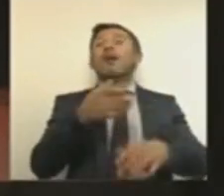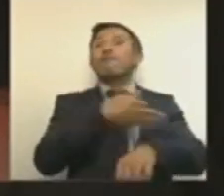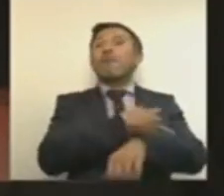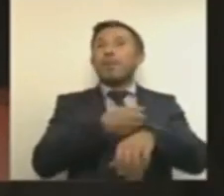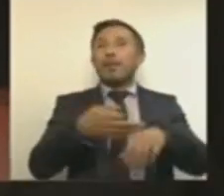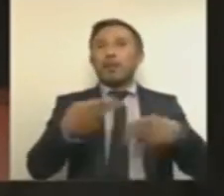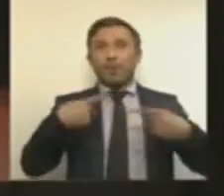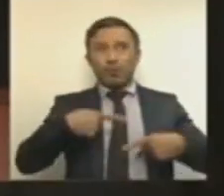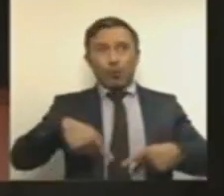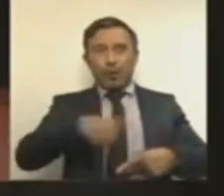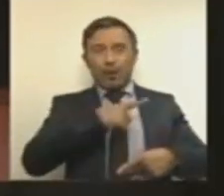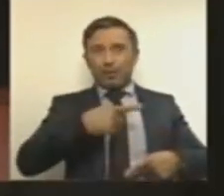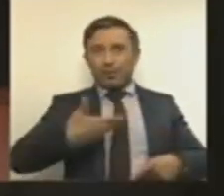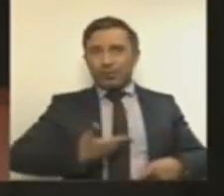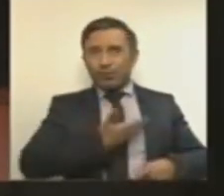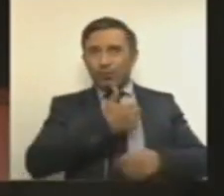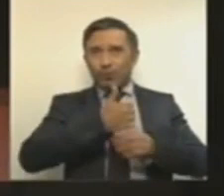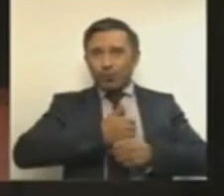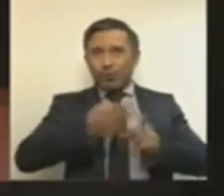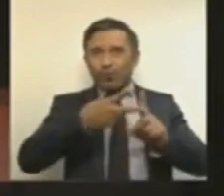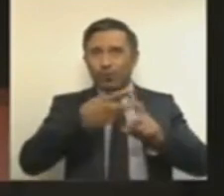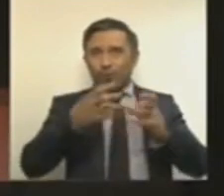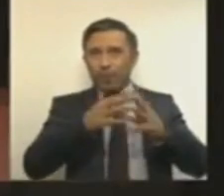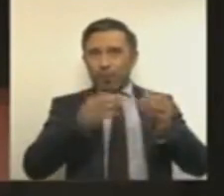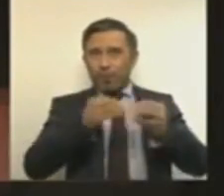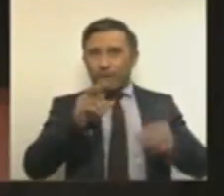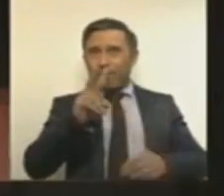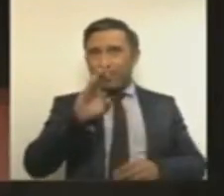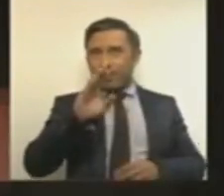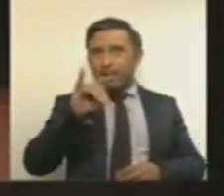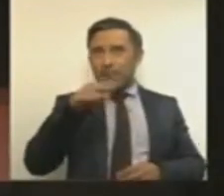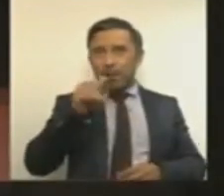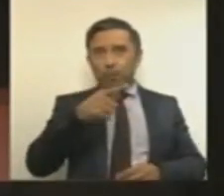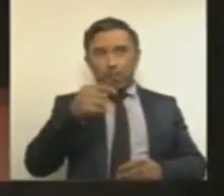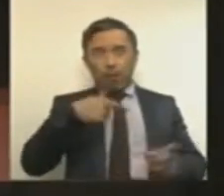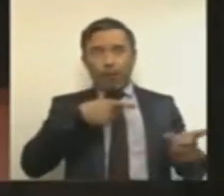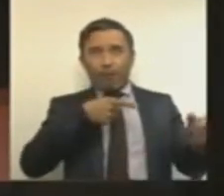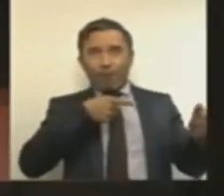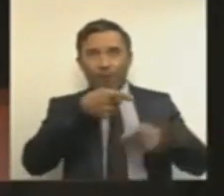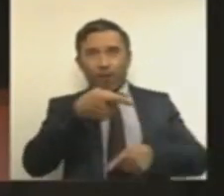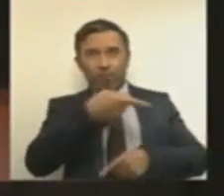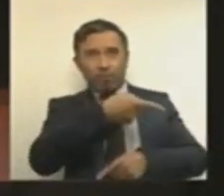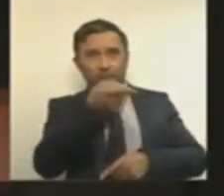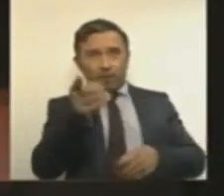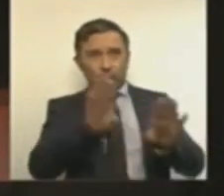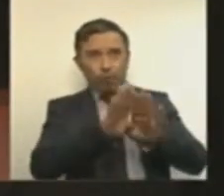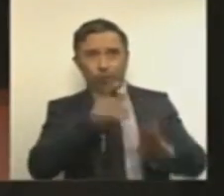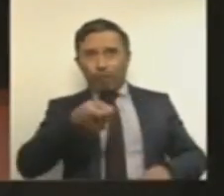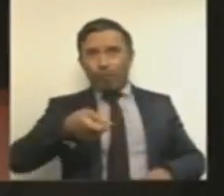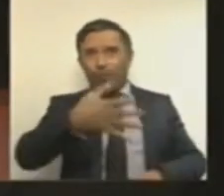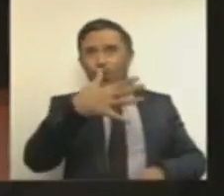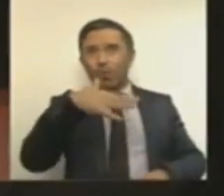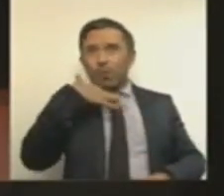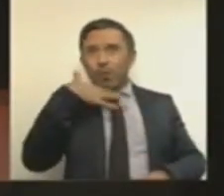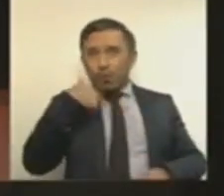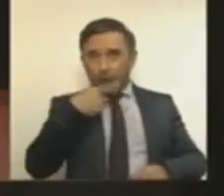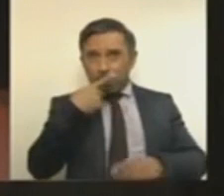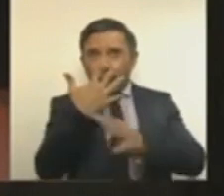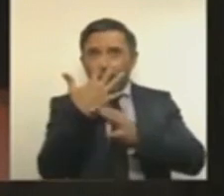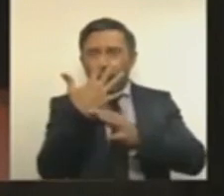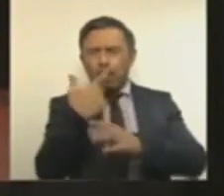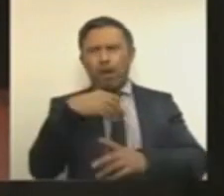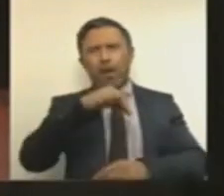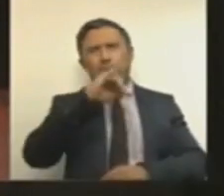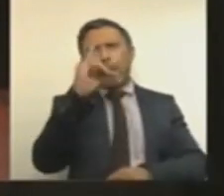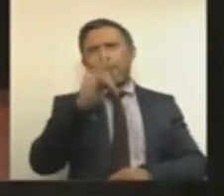Jamás, jamás nos hemos referido aquí a personas corruptas, jamás, nunca lo hemos hecho y